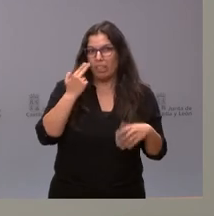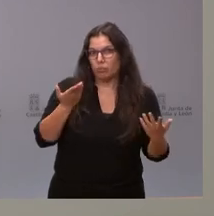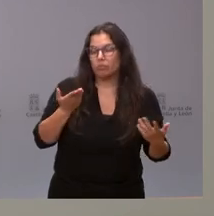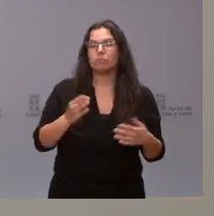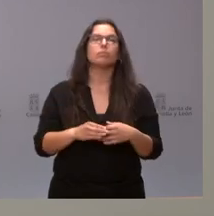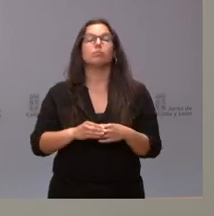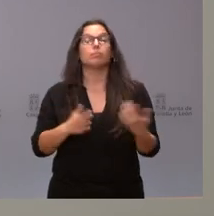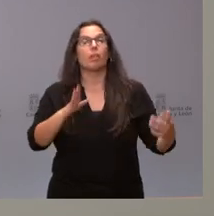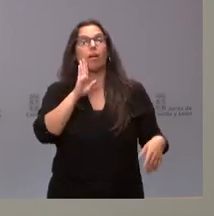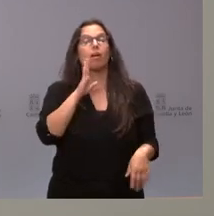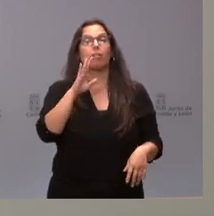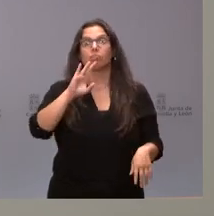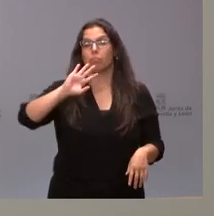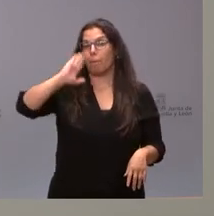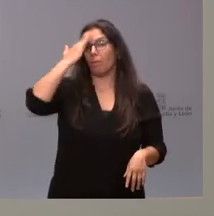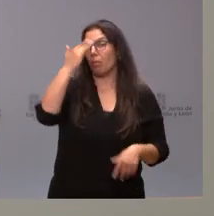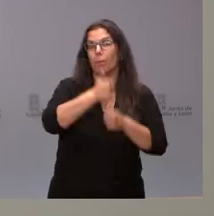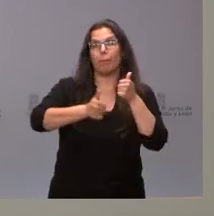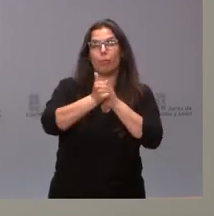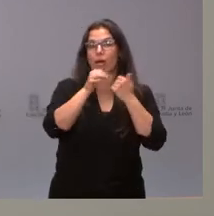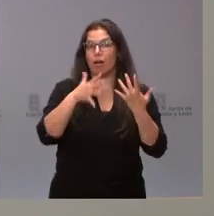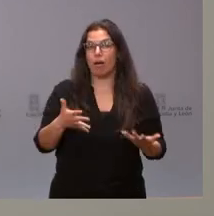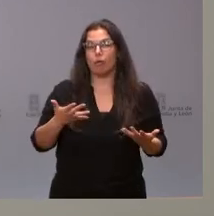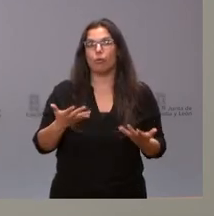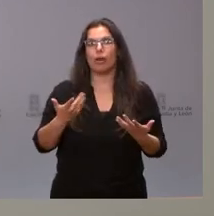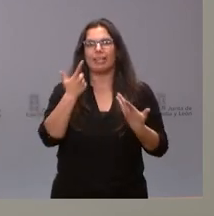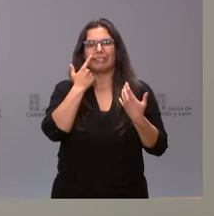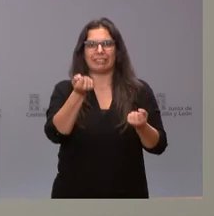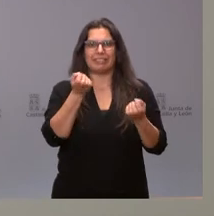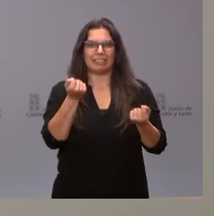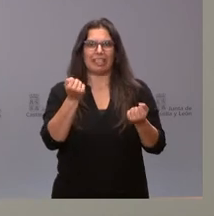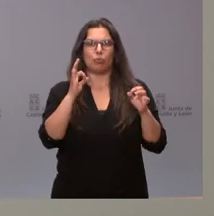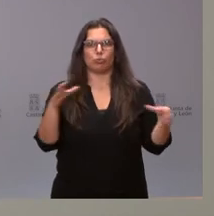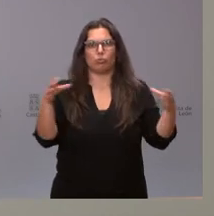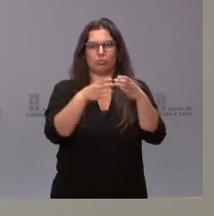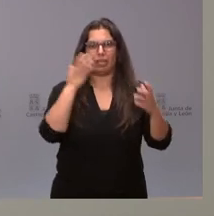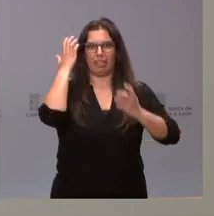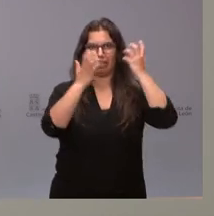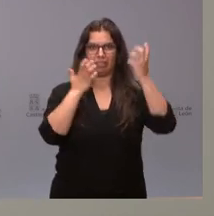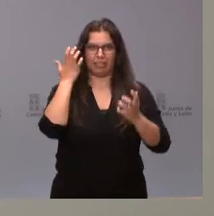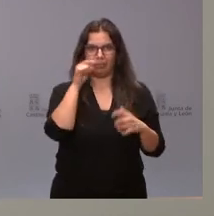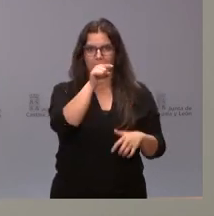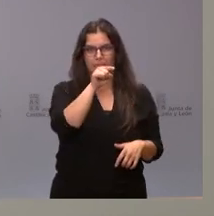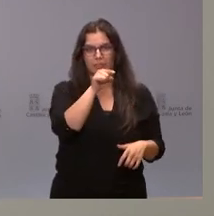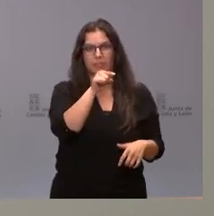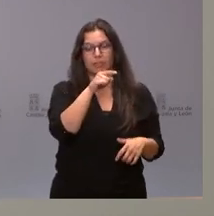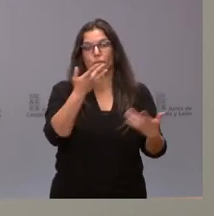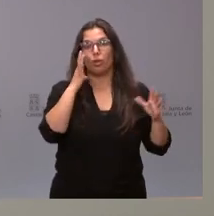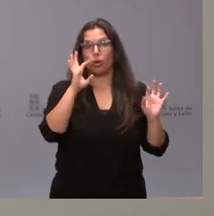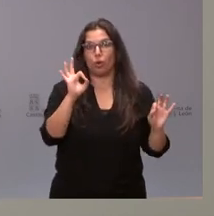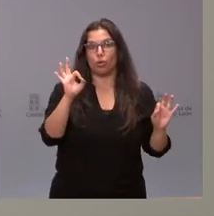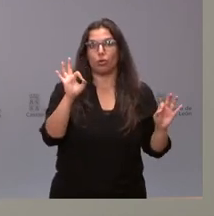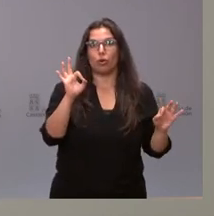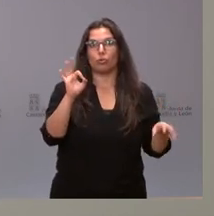principal prioridad en este momento es la salud de la cabaña ganadera y, lógicamente, también